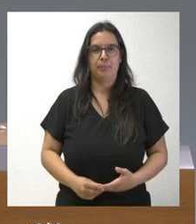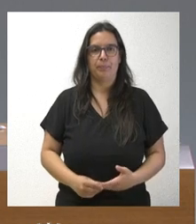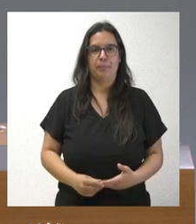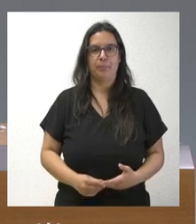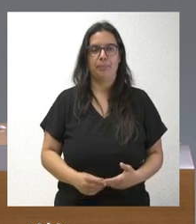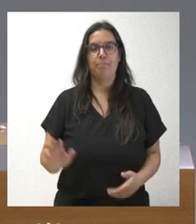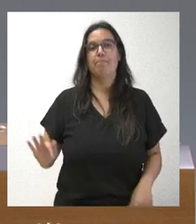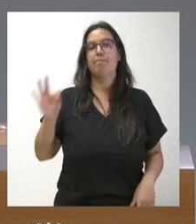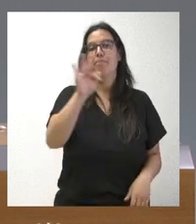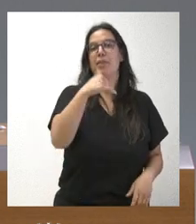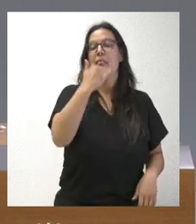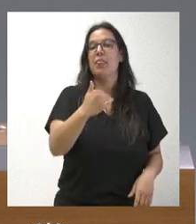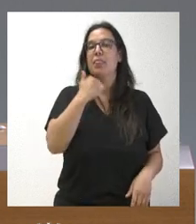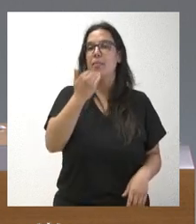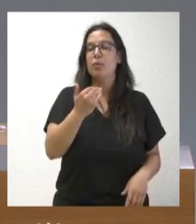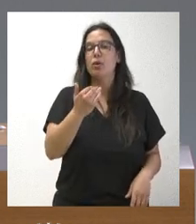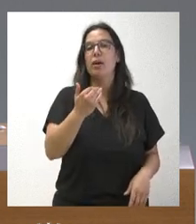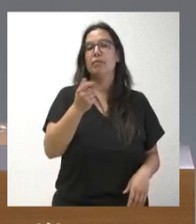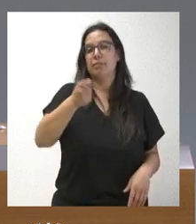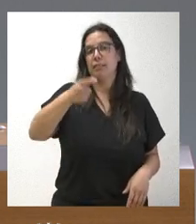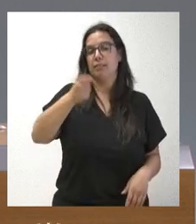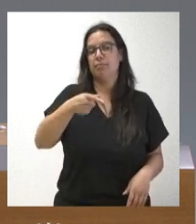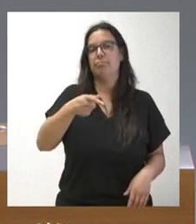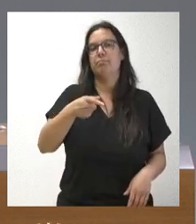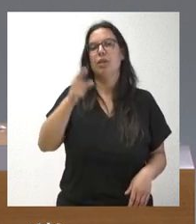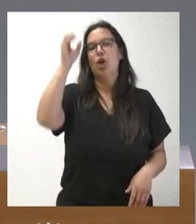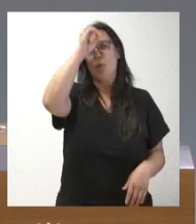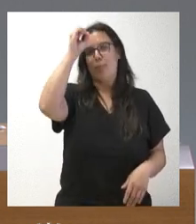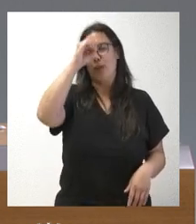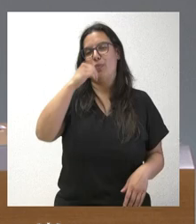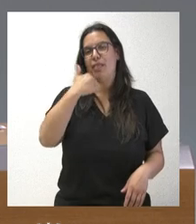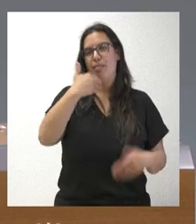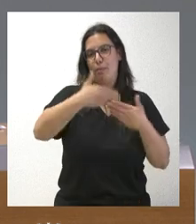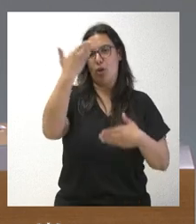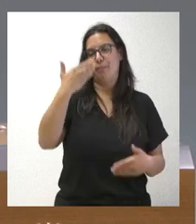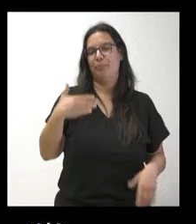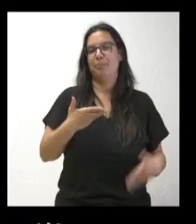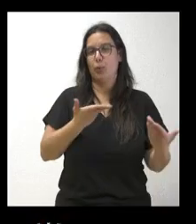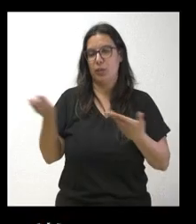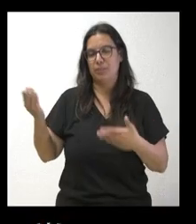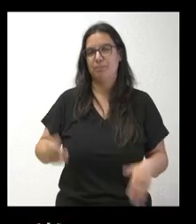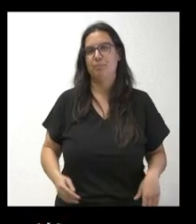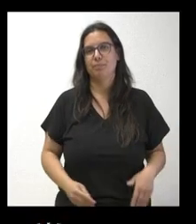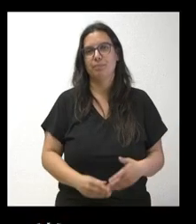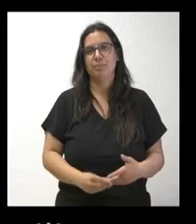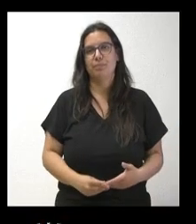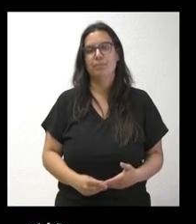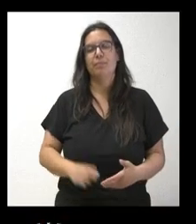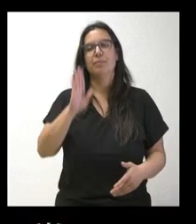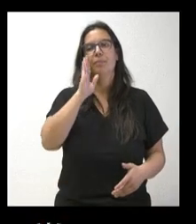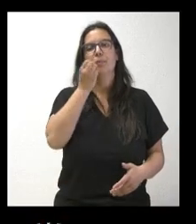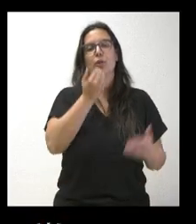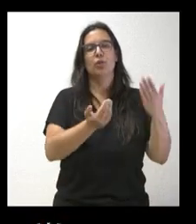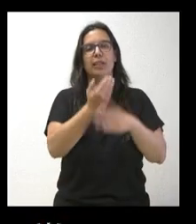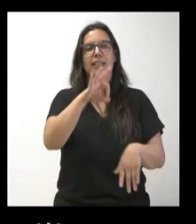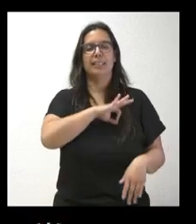En Zamora tenemos, como ya es habitual, a Carlos Gil, de La Opinión. Cuando quieras, Carlos. Carlos buenos días, señor